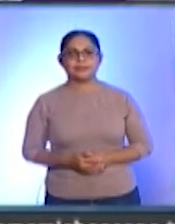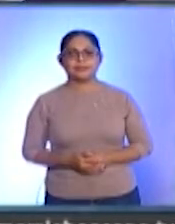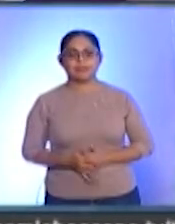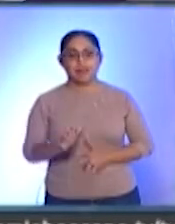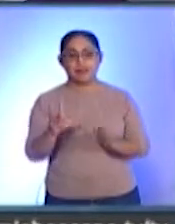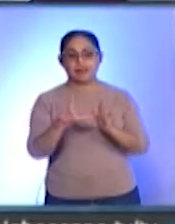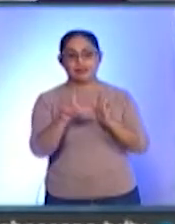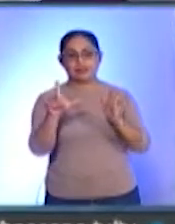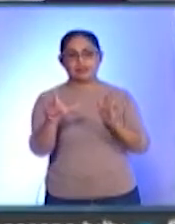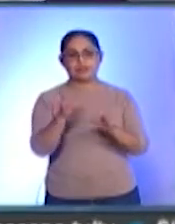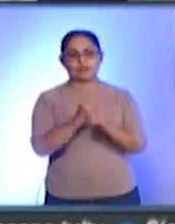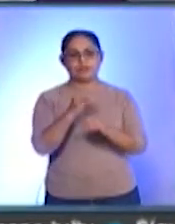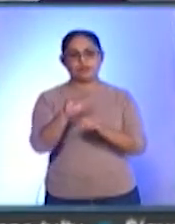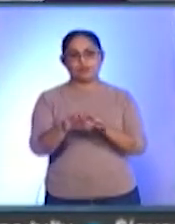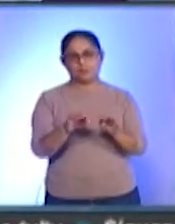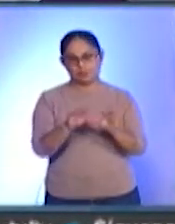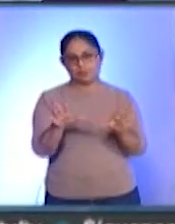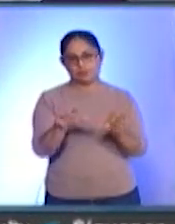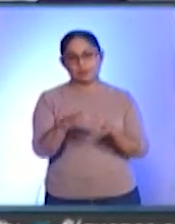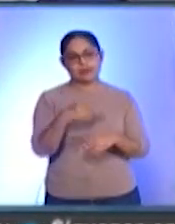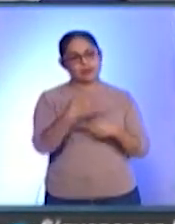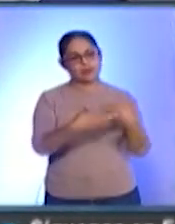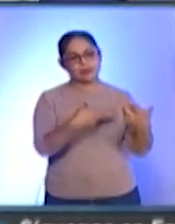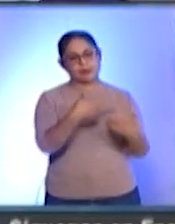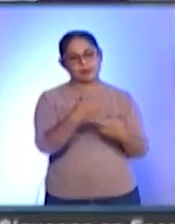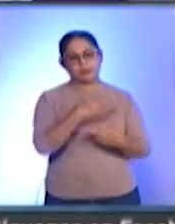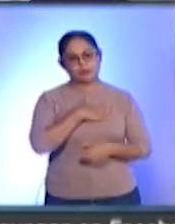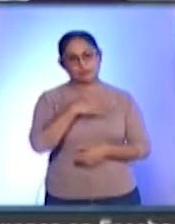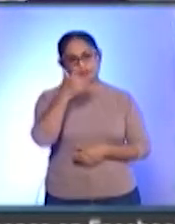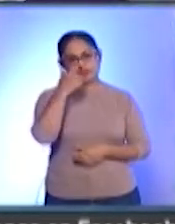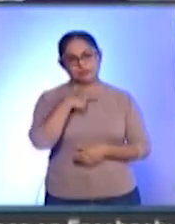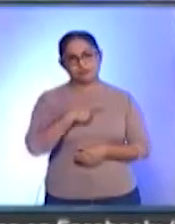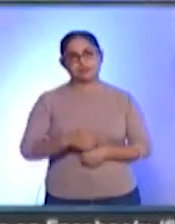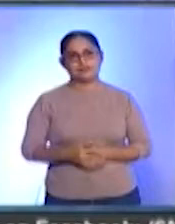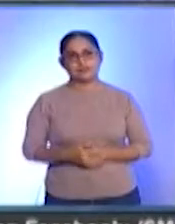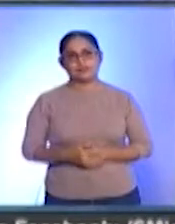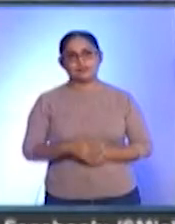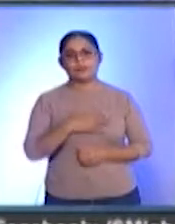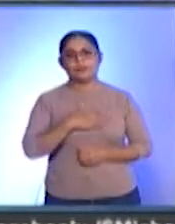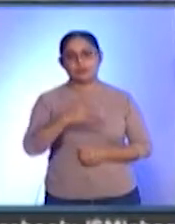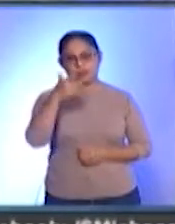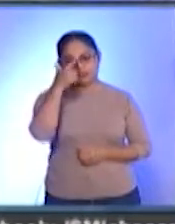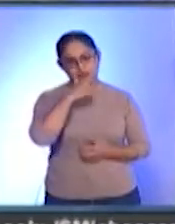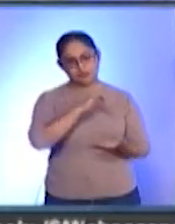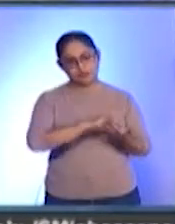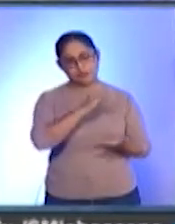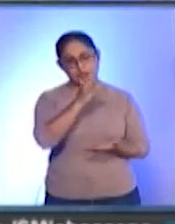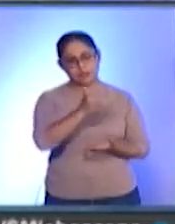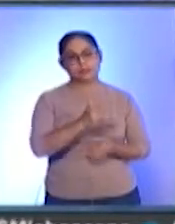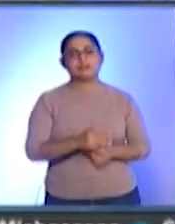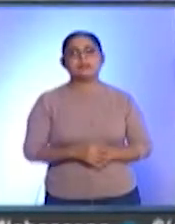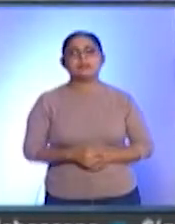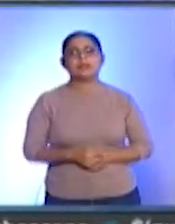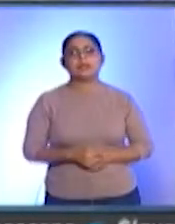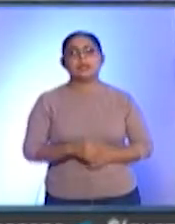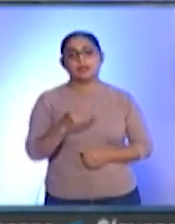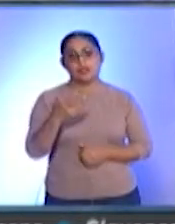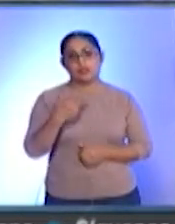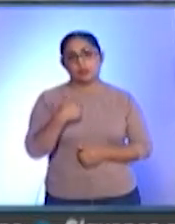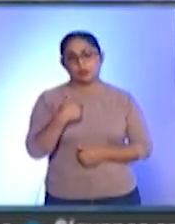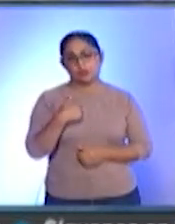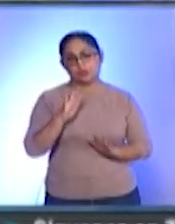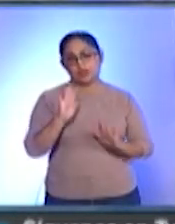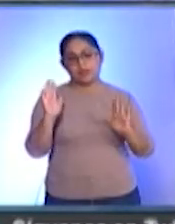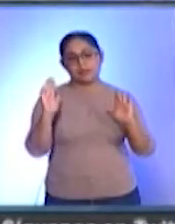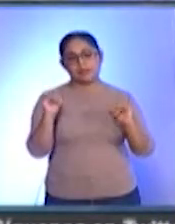Lista la información cultural de esta luna. Regreso contigo, Erich. Muy buenas noches para todos. Muy buenas noches. Gracias por la información, Héctor. Y nosotros nos